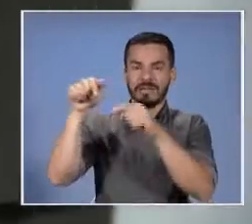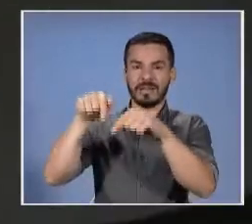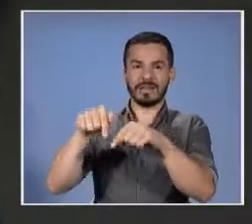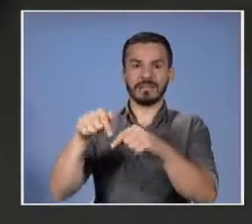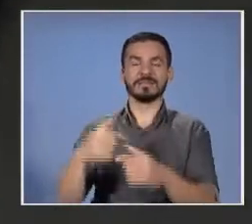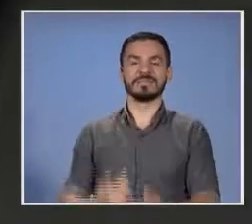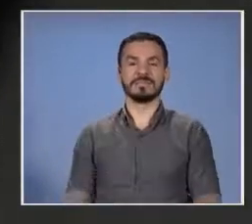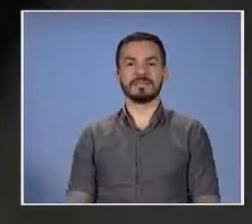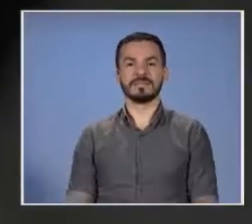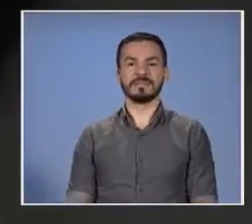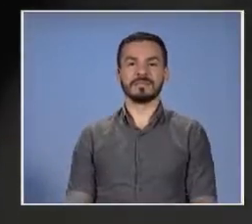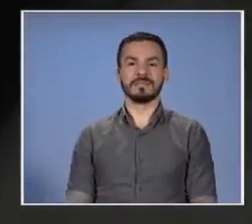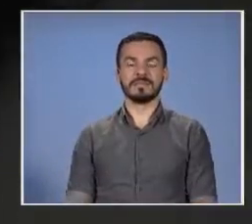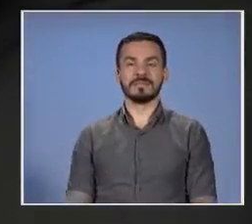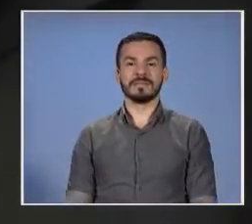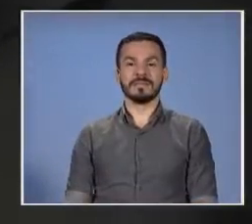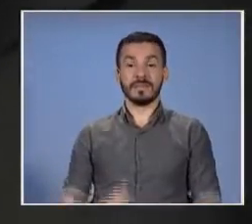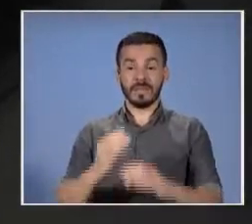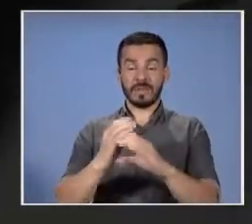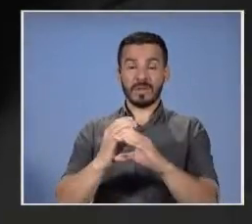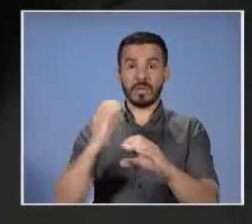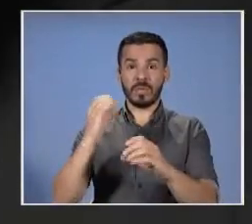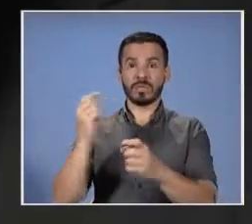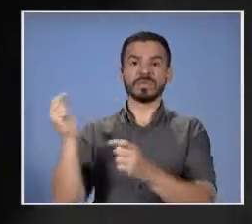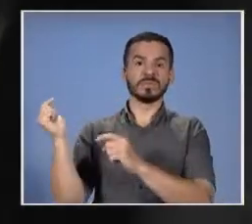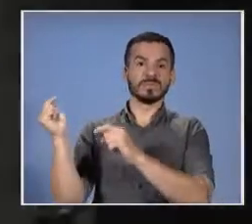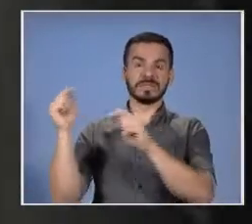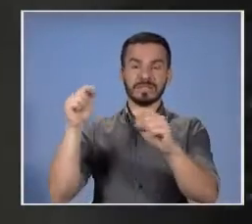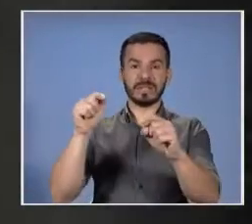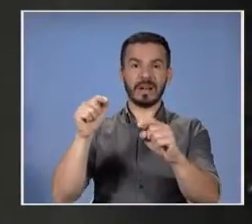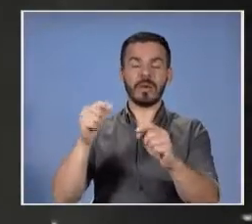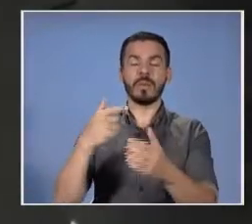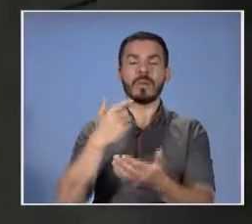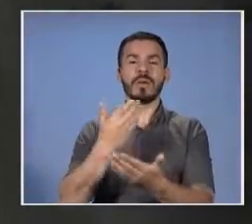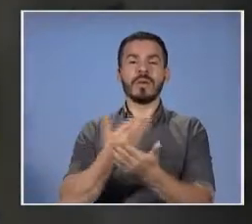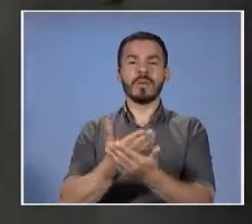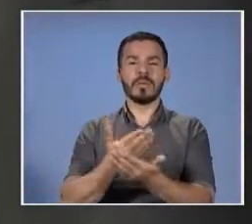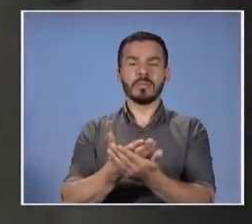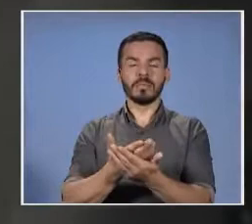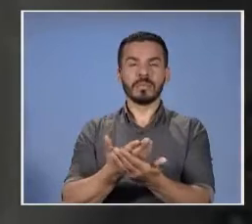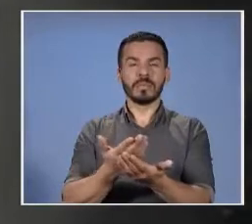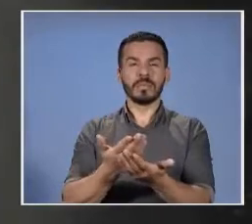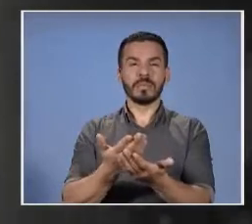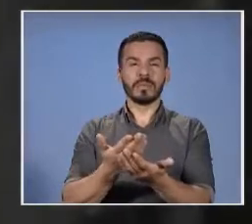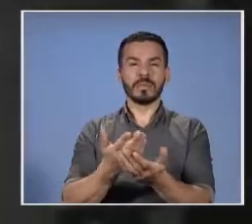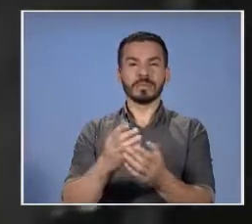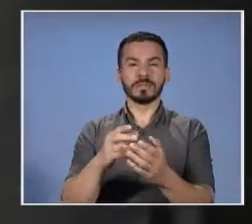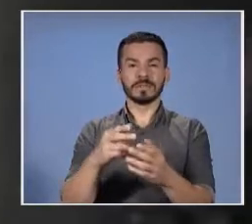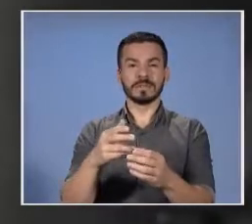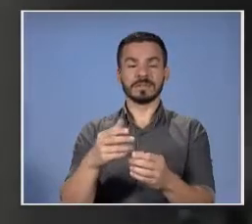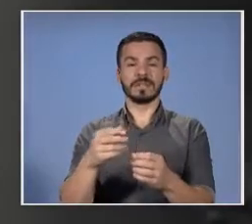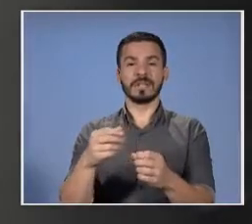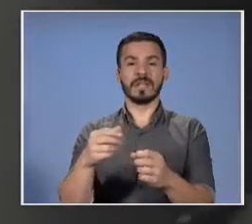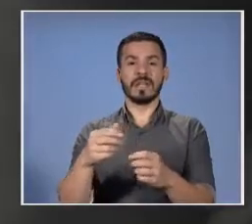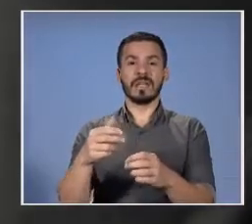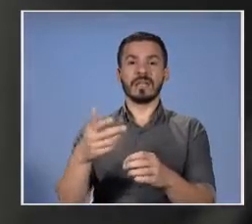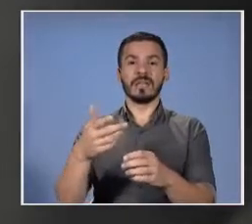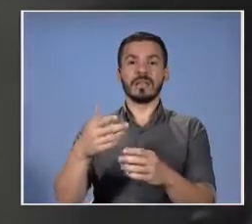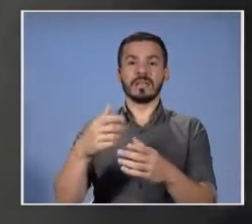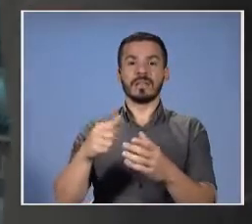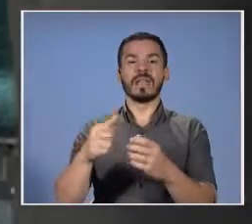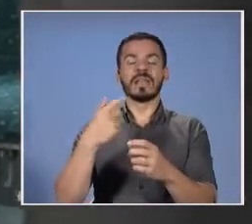propuesta, sí, el bus sí fue traído, pero la propuesta del combustible es lo que se está